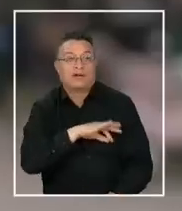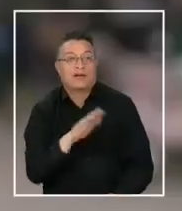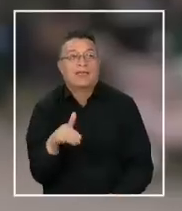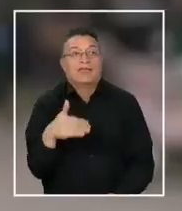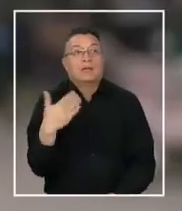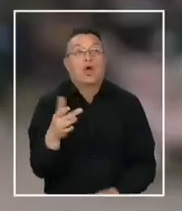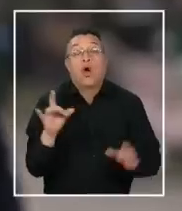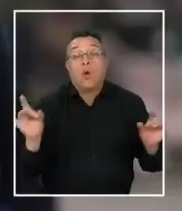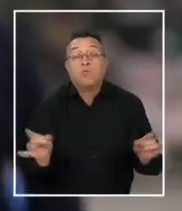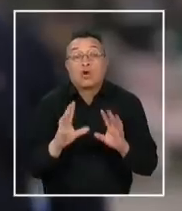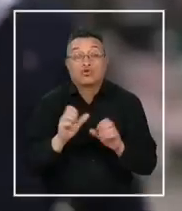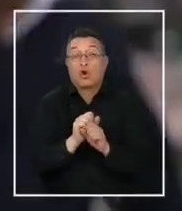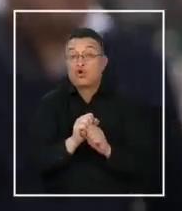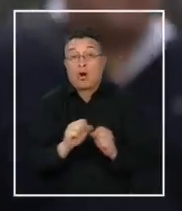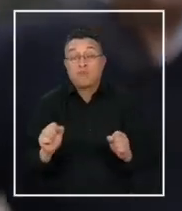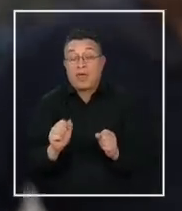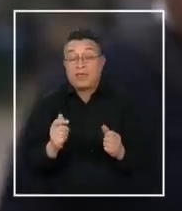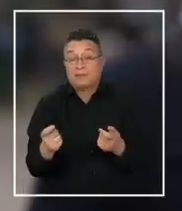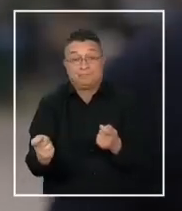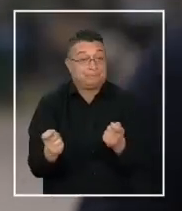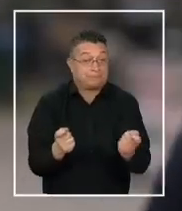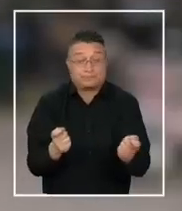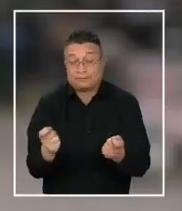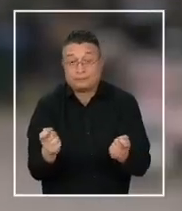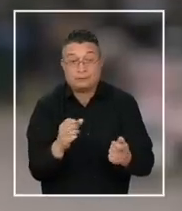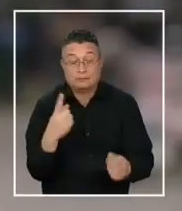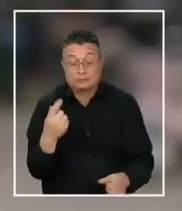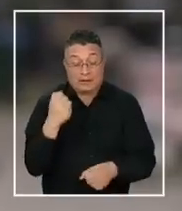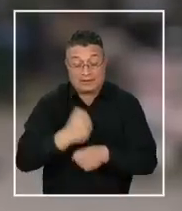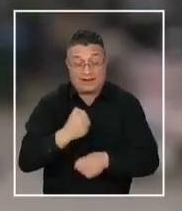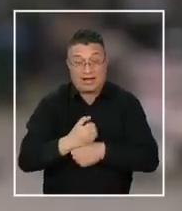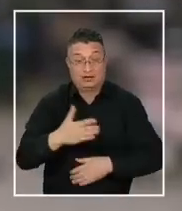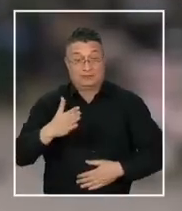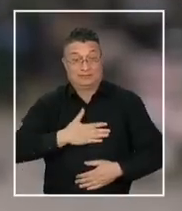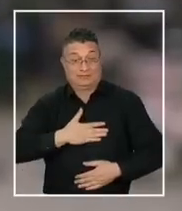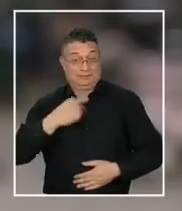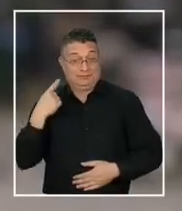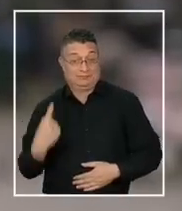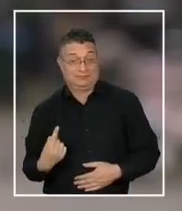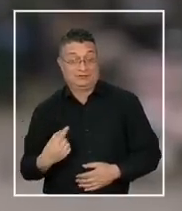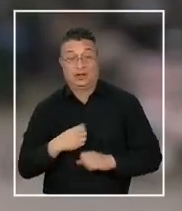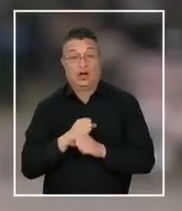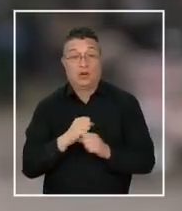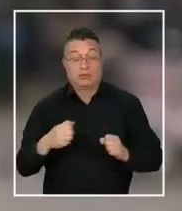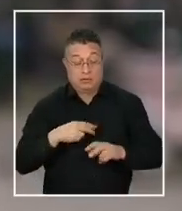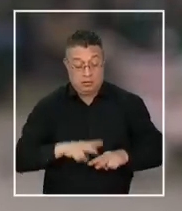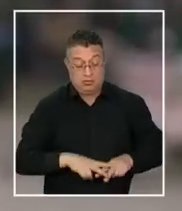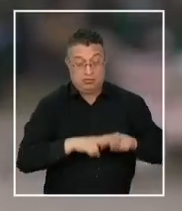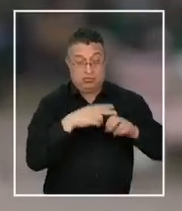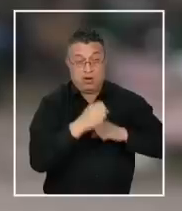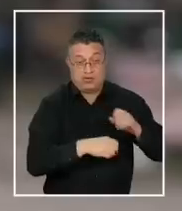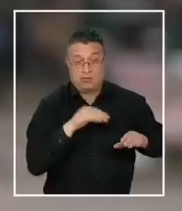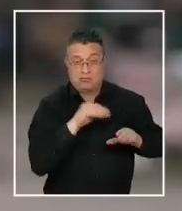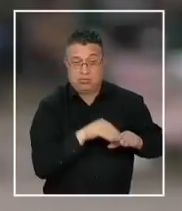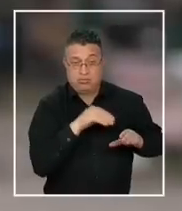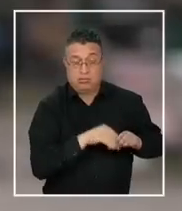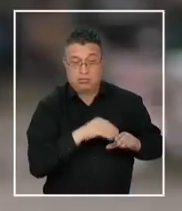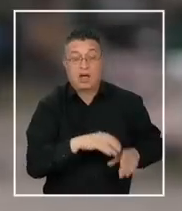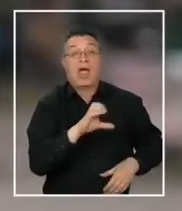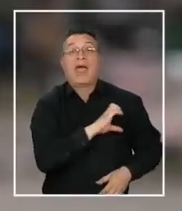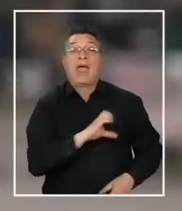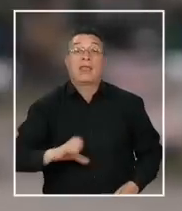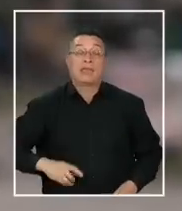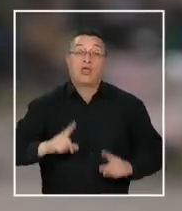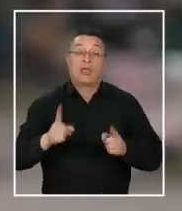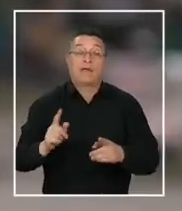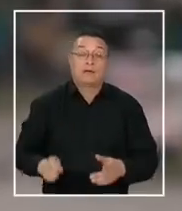que si no tienen la capacidad de cubrirlas por sus trabajos, por su acumulación durante los años, el Estado es quien